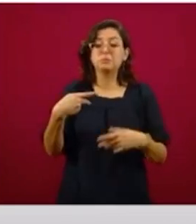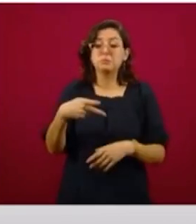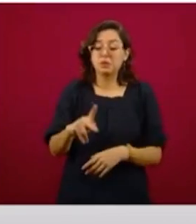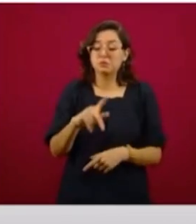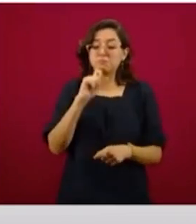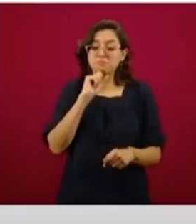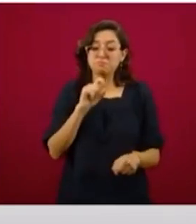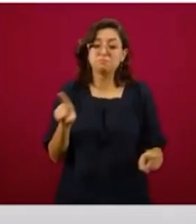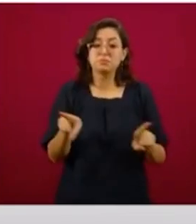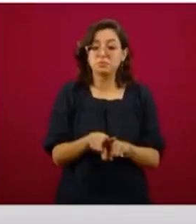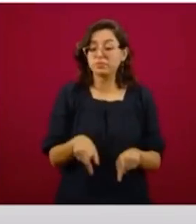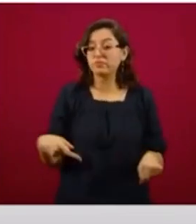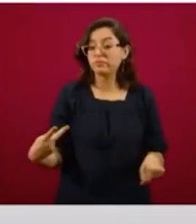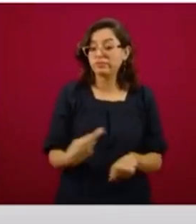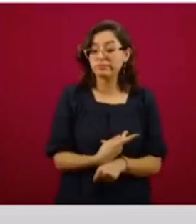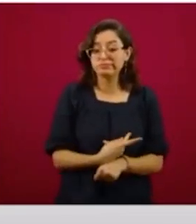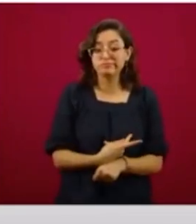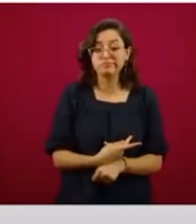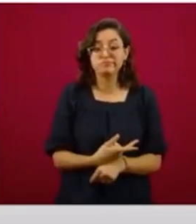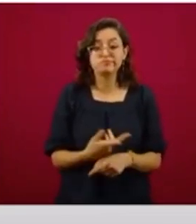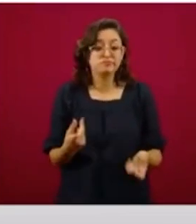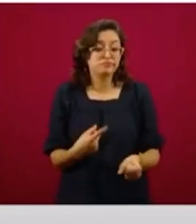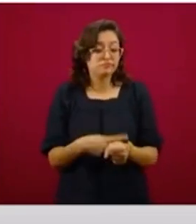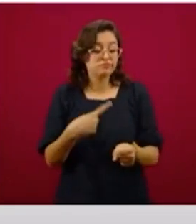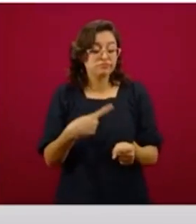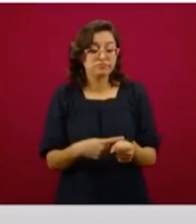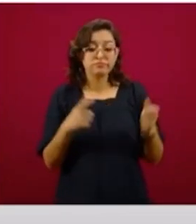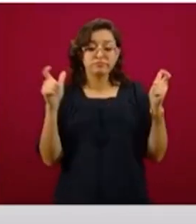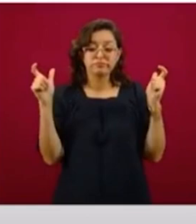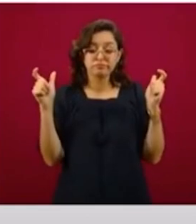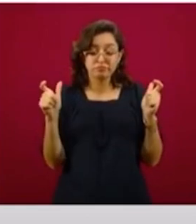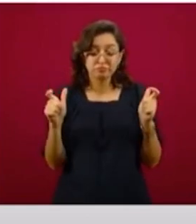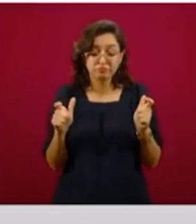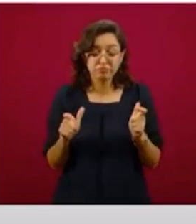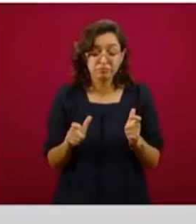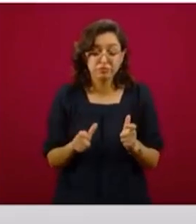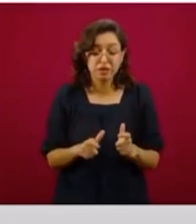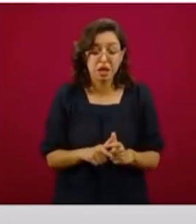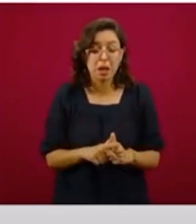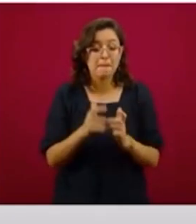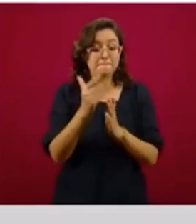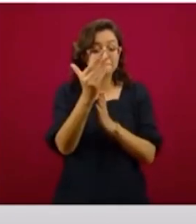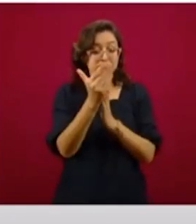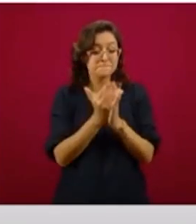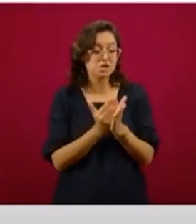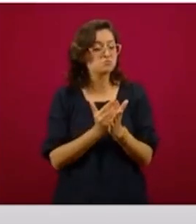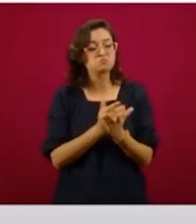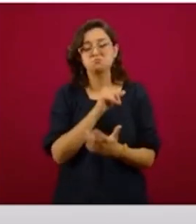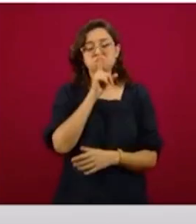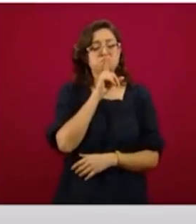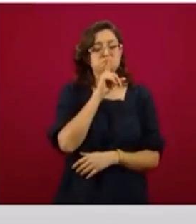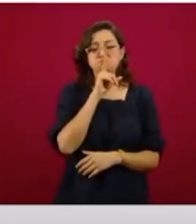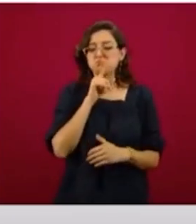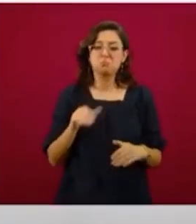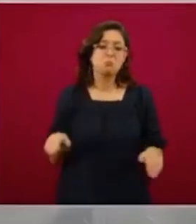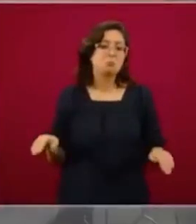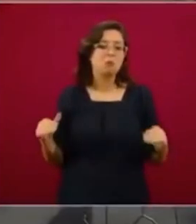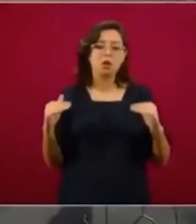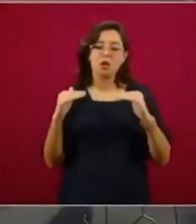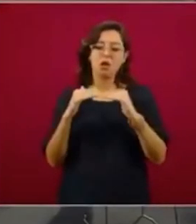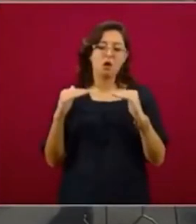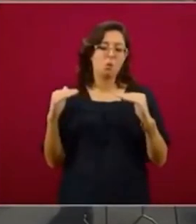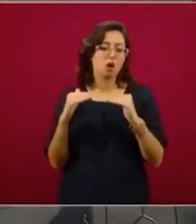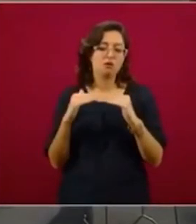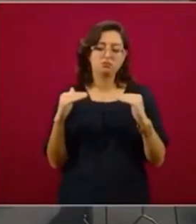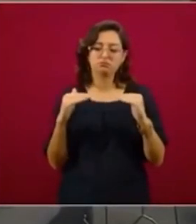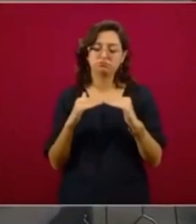decir que los casos están disminuyendo, que estaría ya menguando la pandemia a nivel mundial tampoco, o se mantienen precisamente